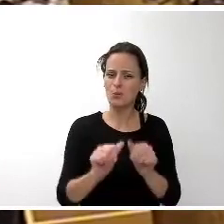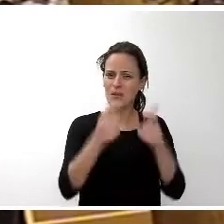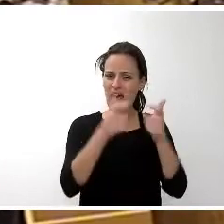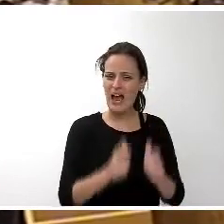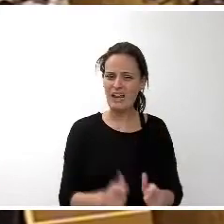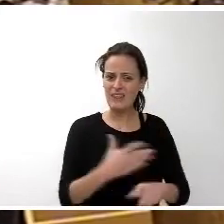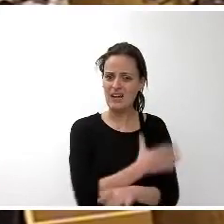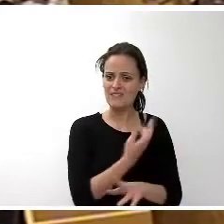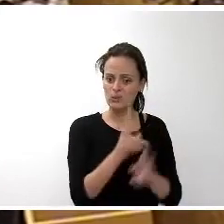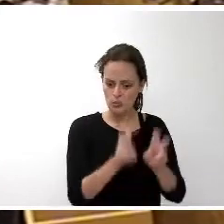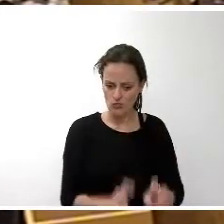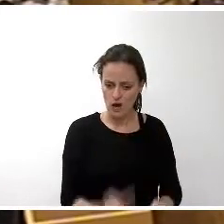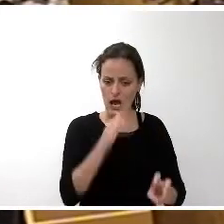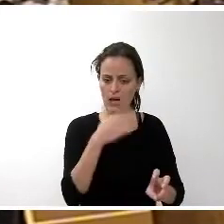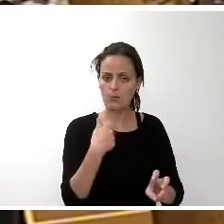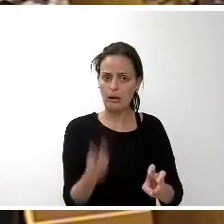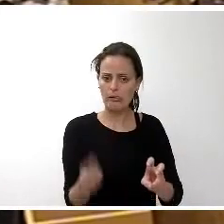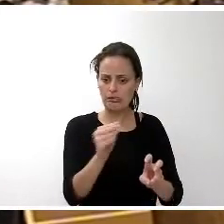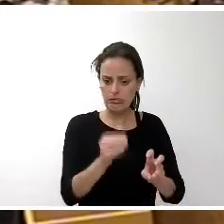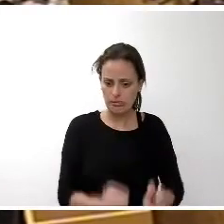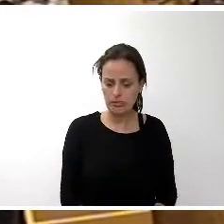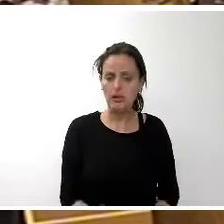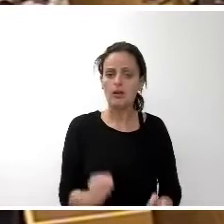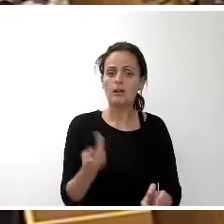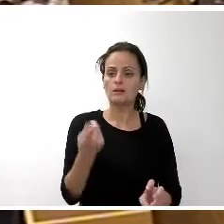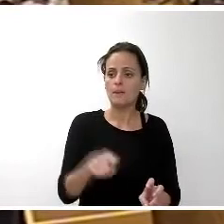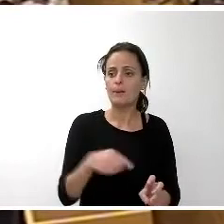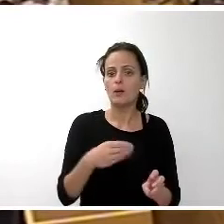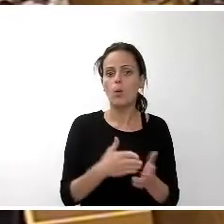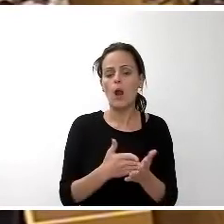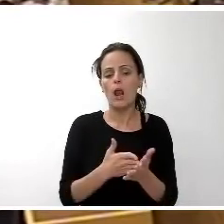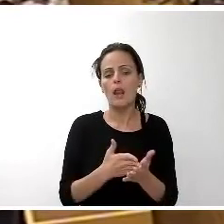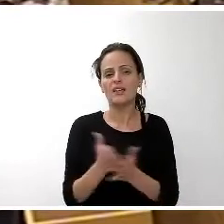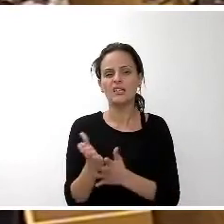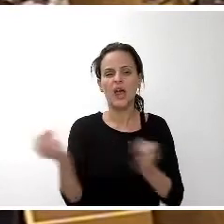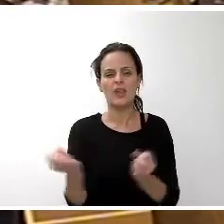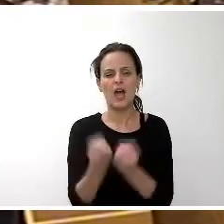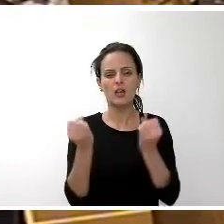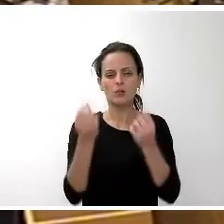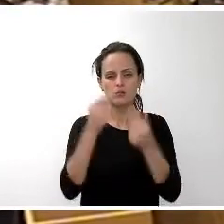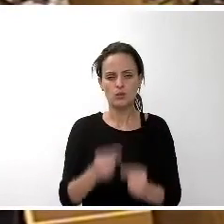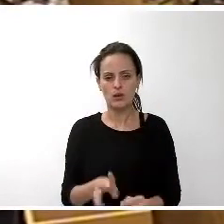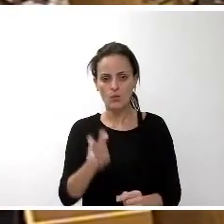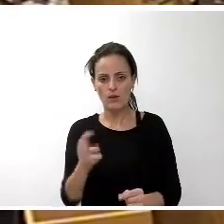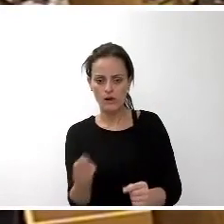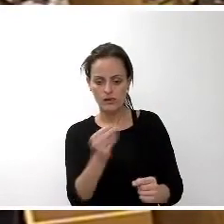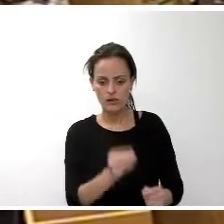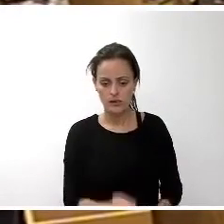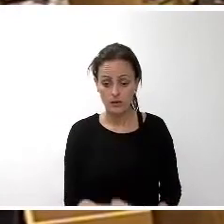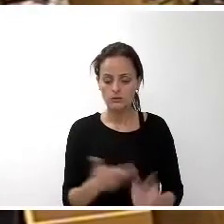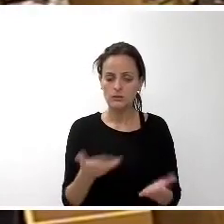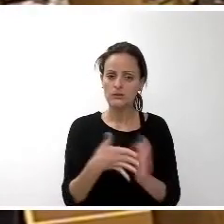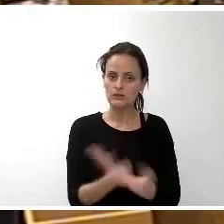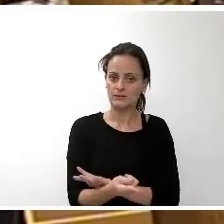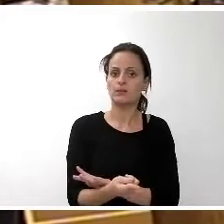con la creación de nuevas áreas y por lo tanto con la creación de nuevas líneas de acciones de acciones presupuestarias por lo tanto ha sido un